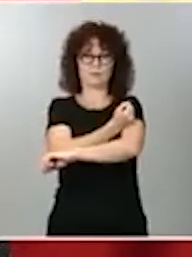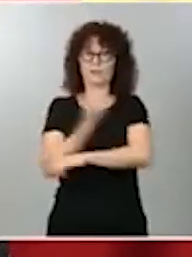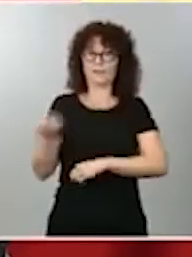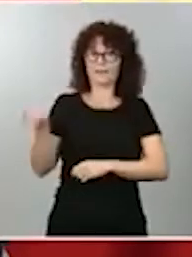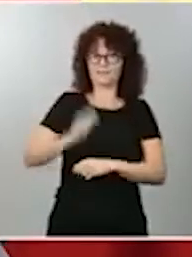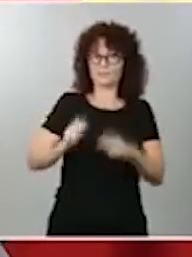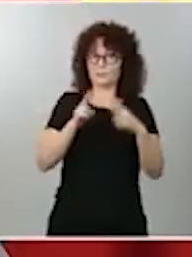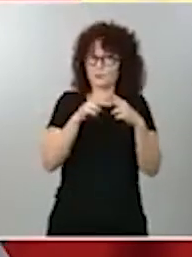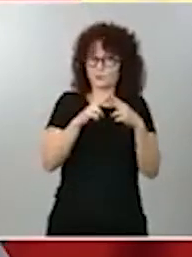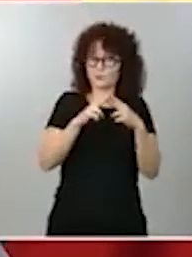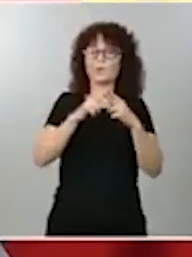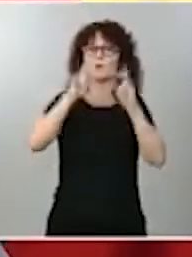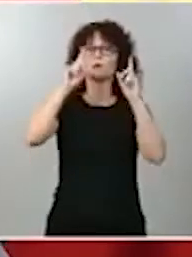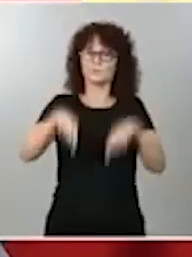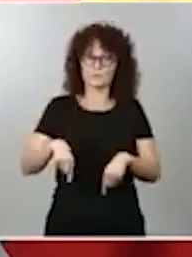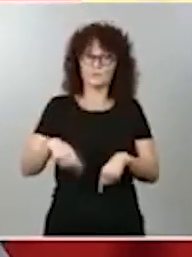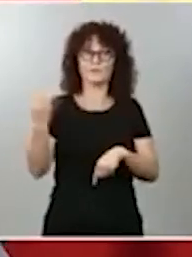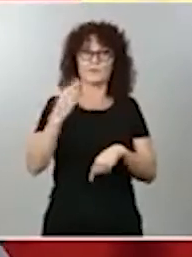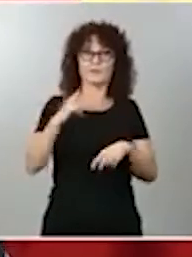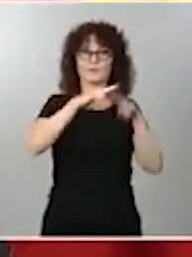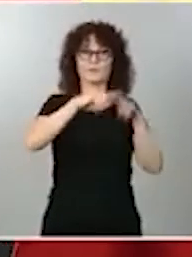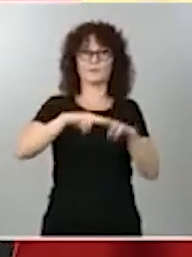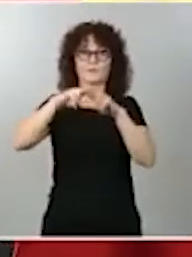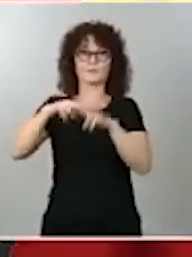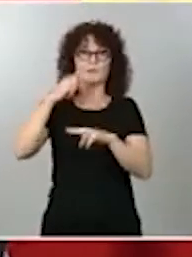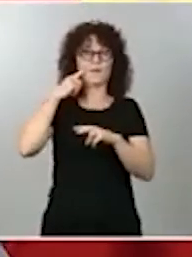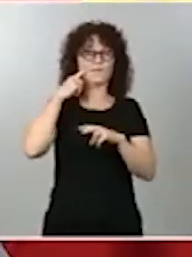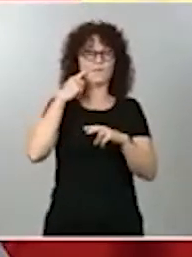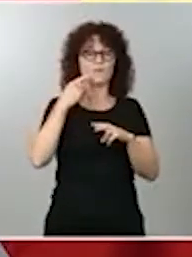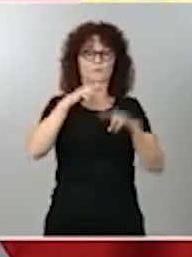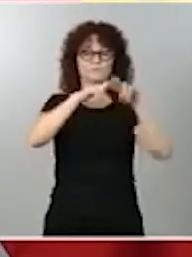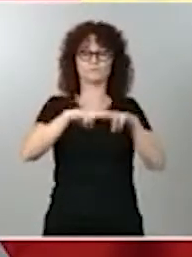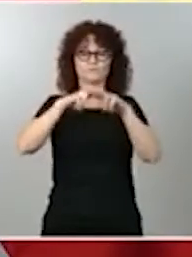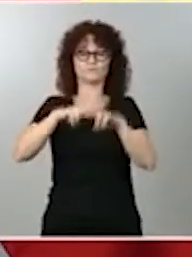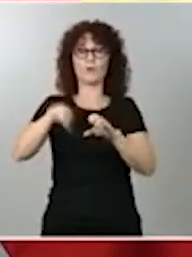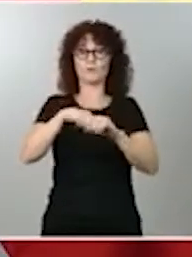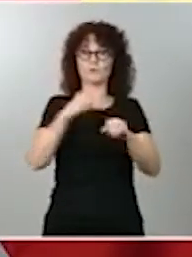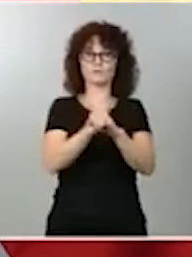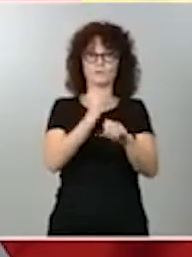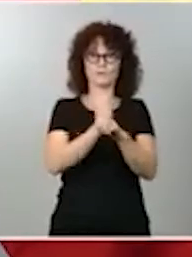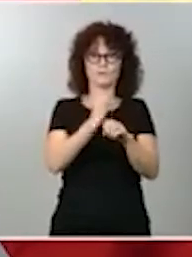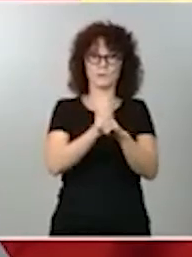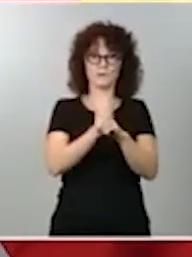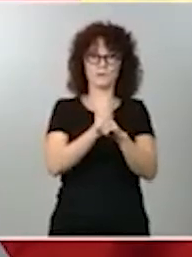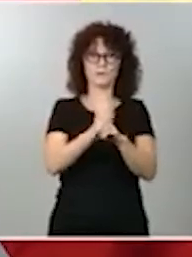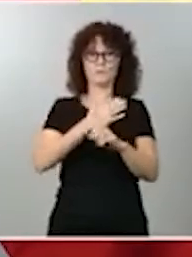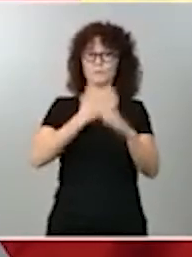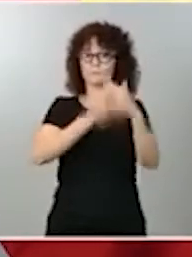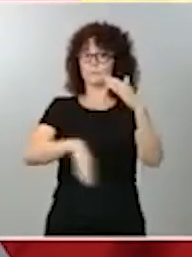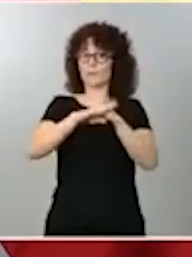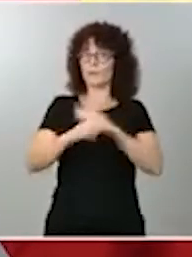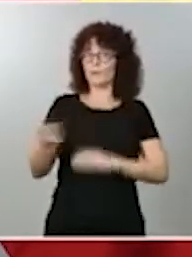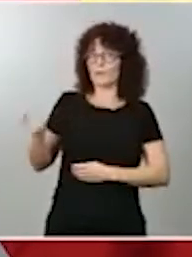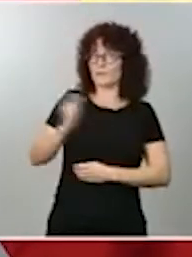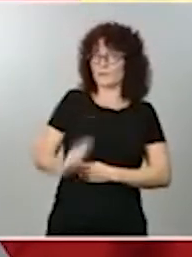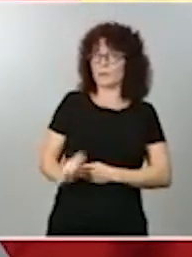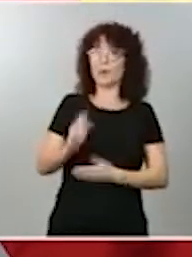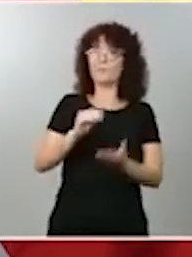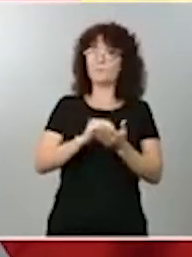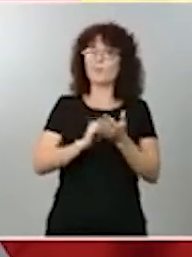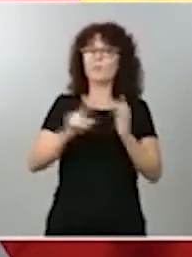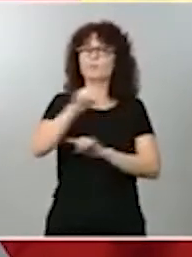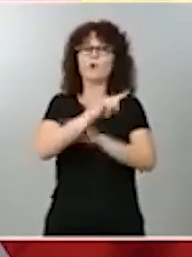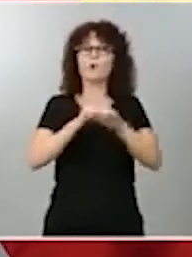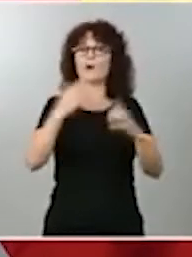correspondientes evaluaciones de los puestos de trabajo. Parte de la gran dificultad que tenemos en la igualdad retributiva se residencia aquí,